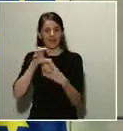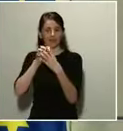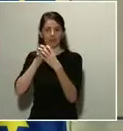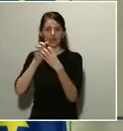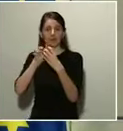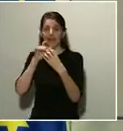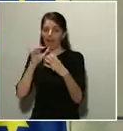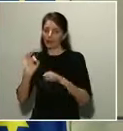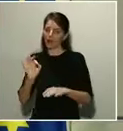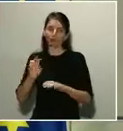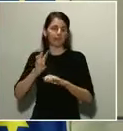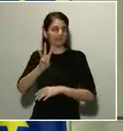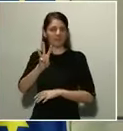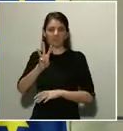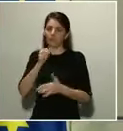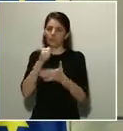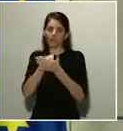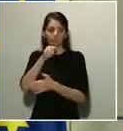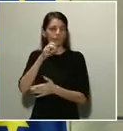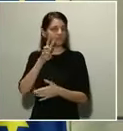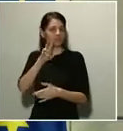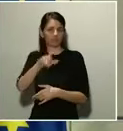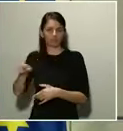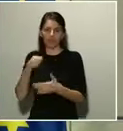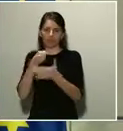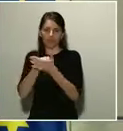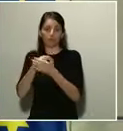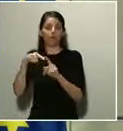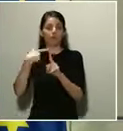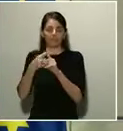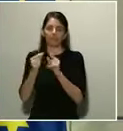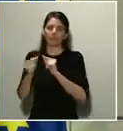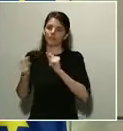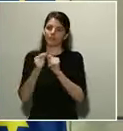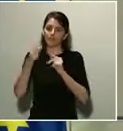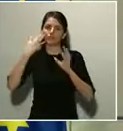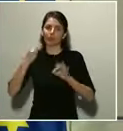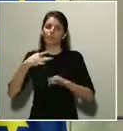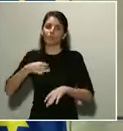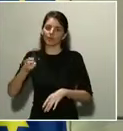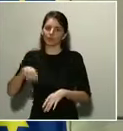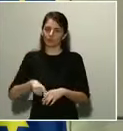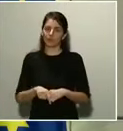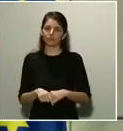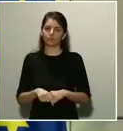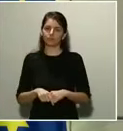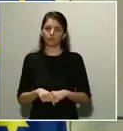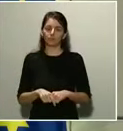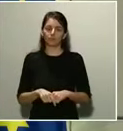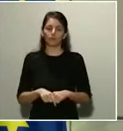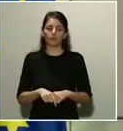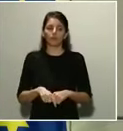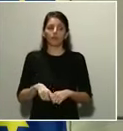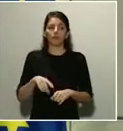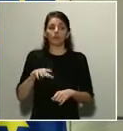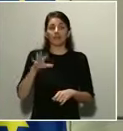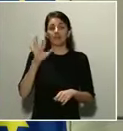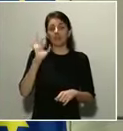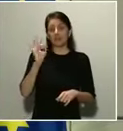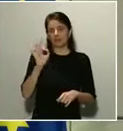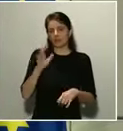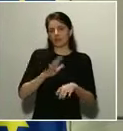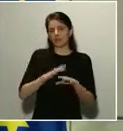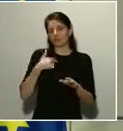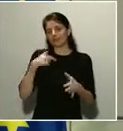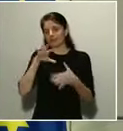con las distancias de seguridad desde un punto de vista sanitario. Puede haber habido, sin duda, algún incidente al respecto, pero